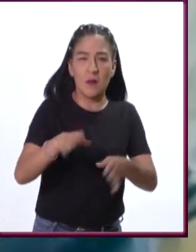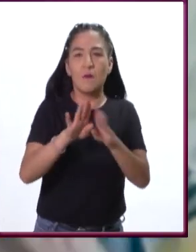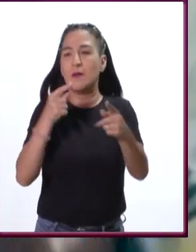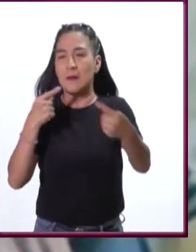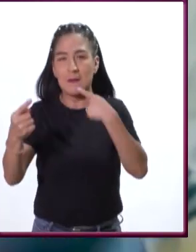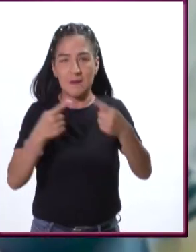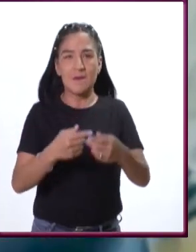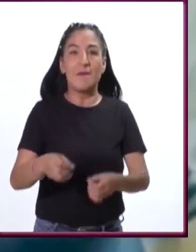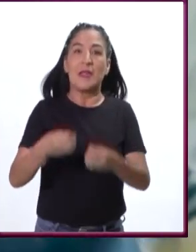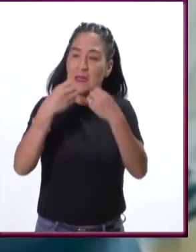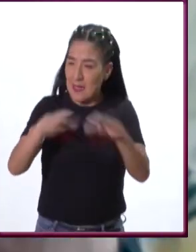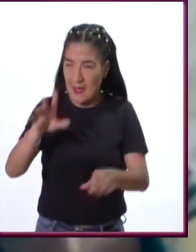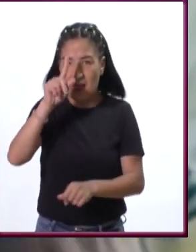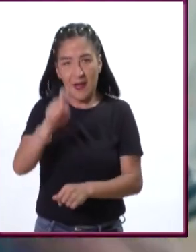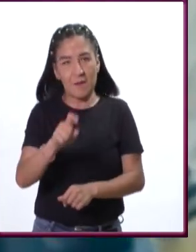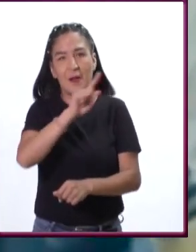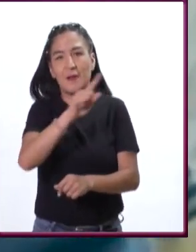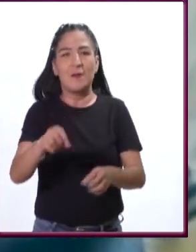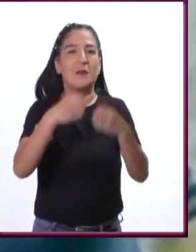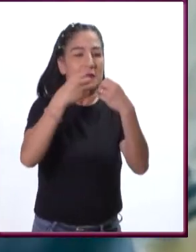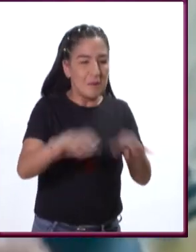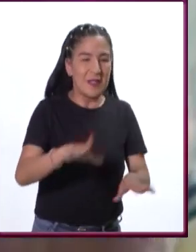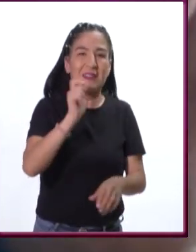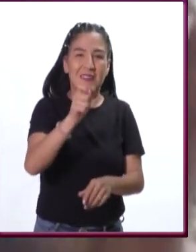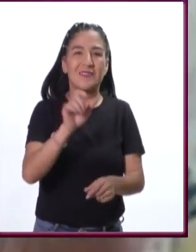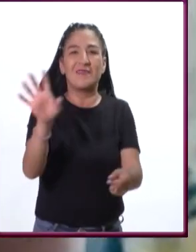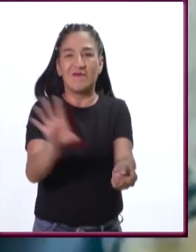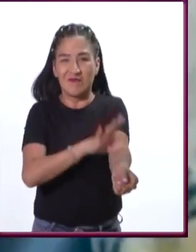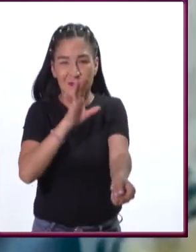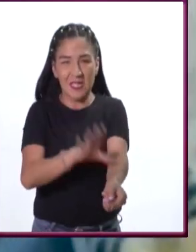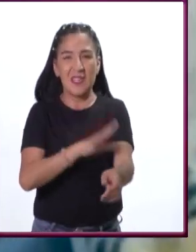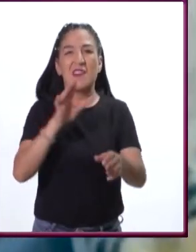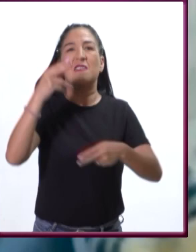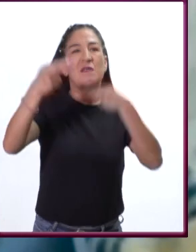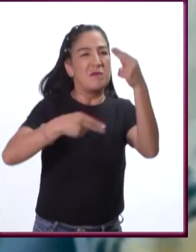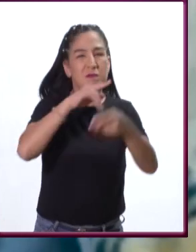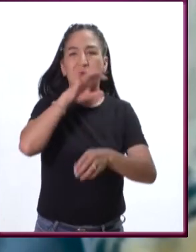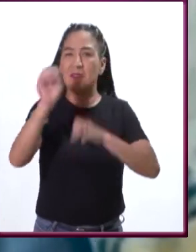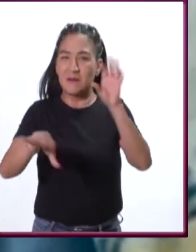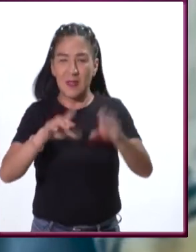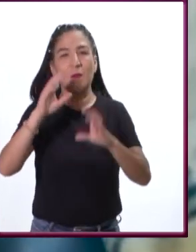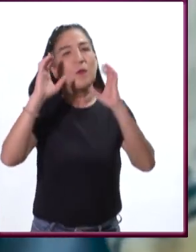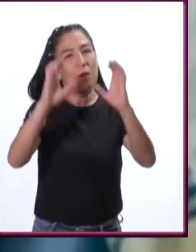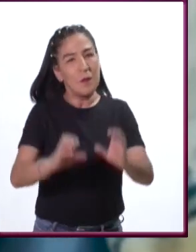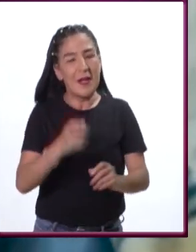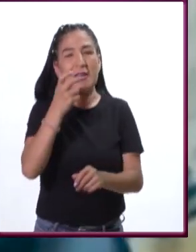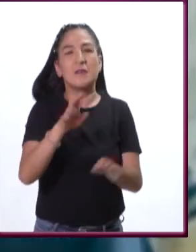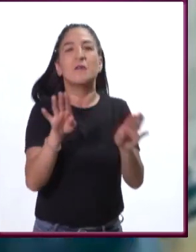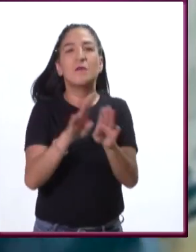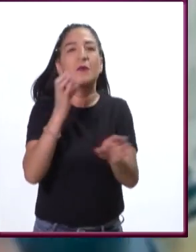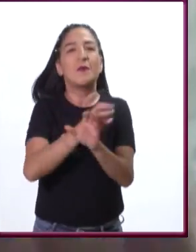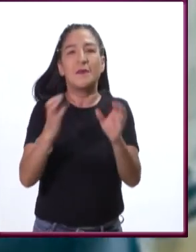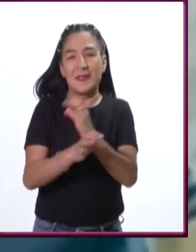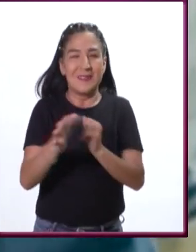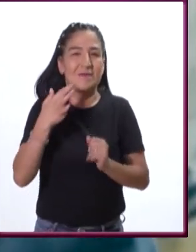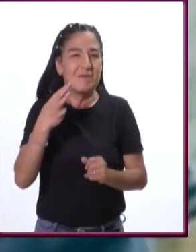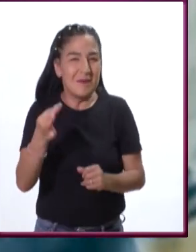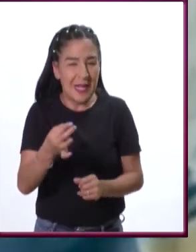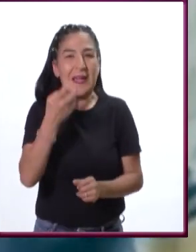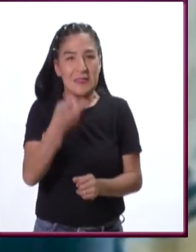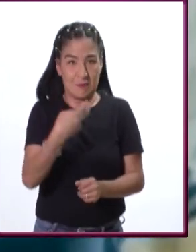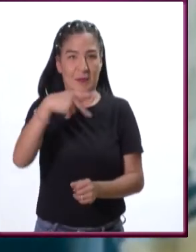desperdiciar el agua, no desperdiciar la energía, no contaminar, todas esas cosas pequeñas que sirven si están